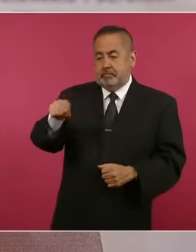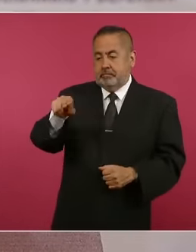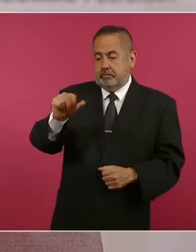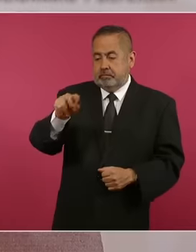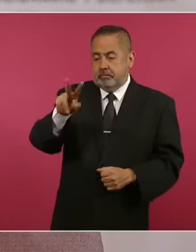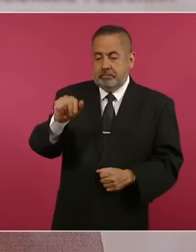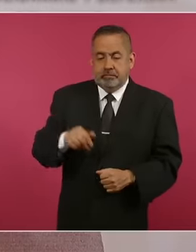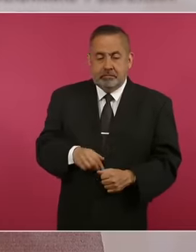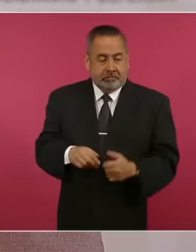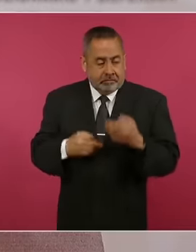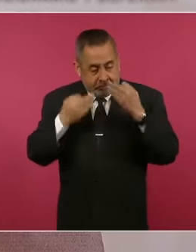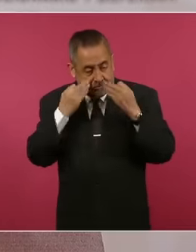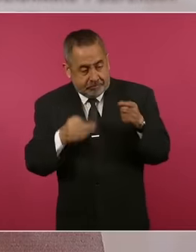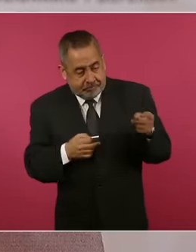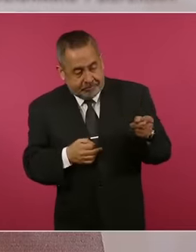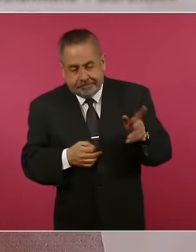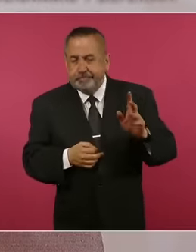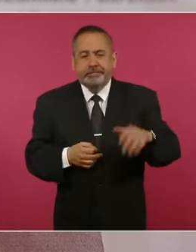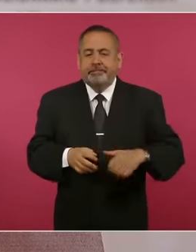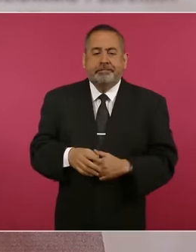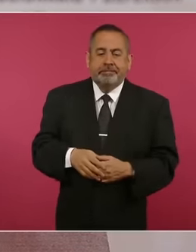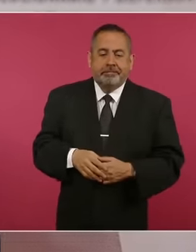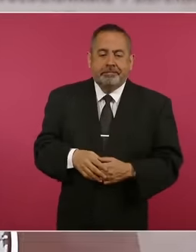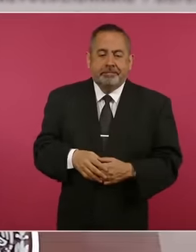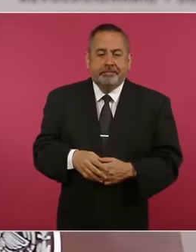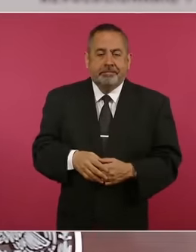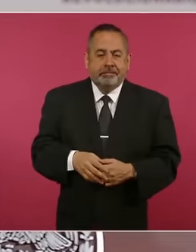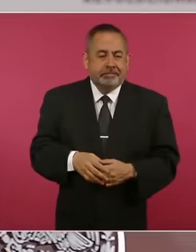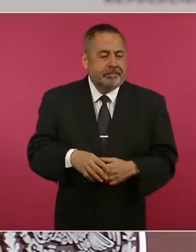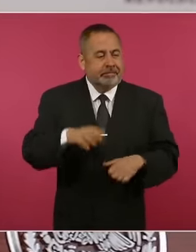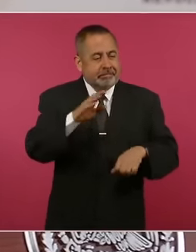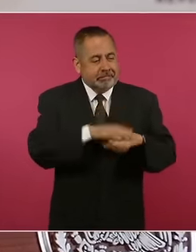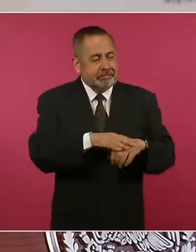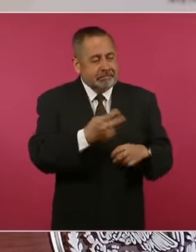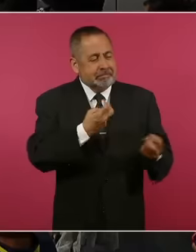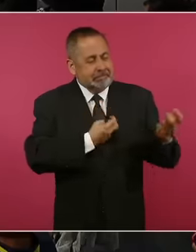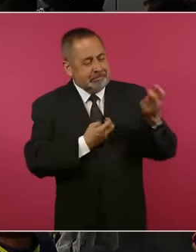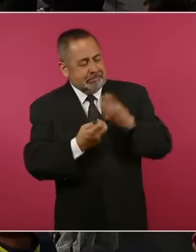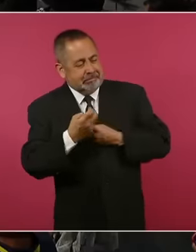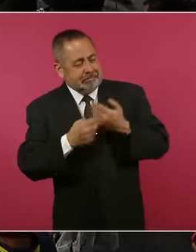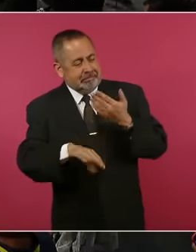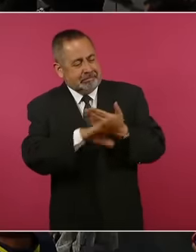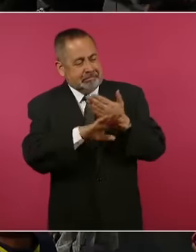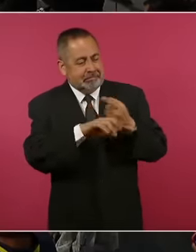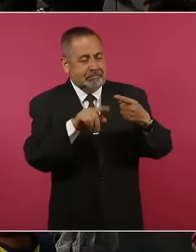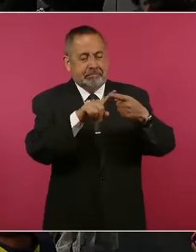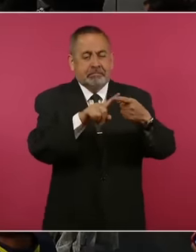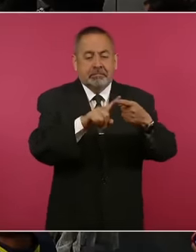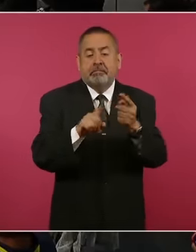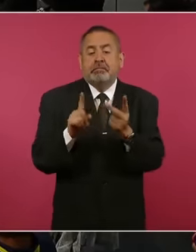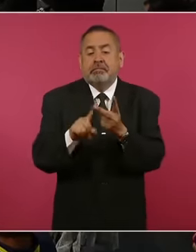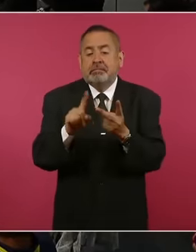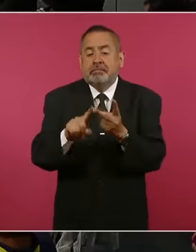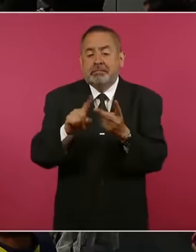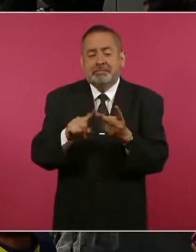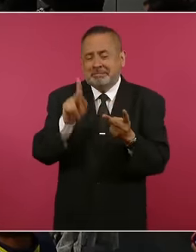Y el que más nos daña es el semiplural,